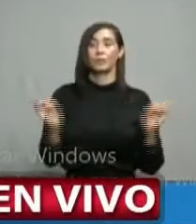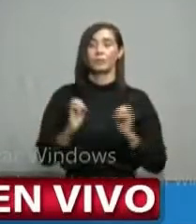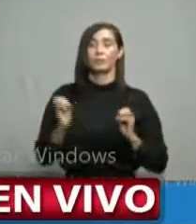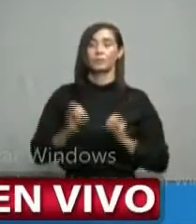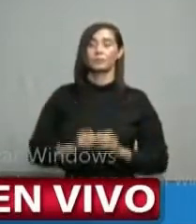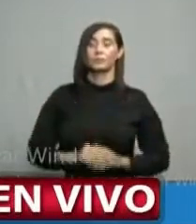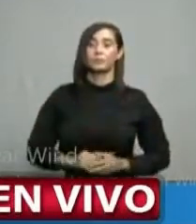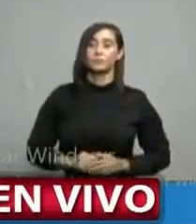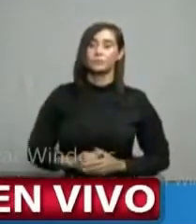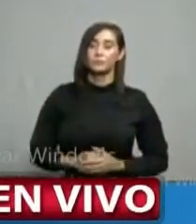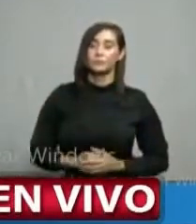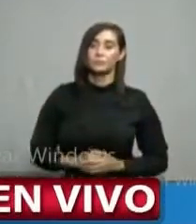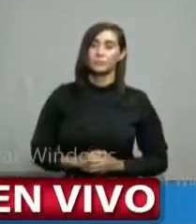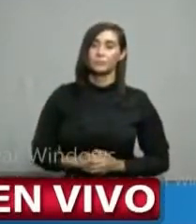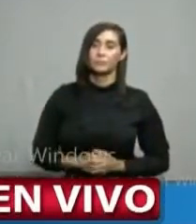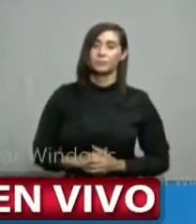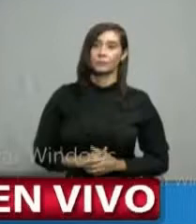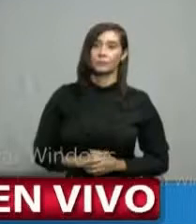fallecimientos.